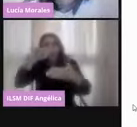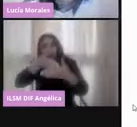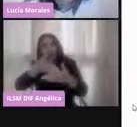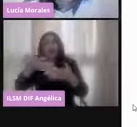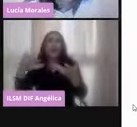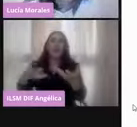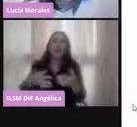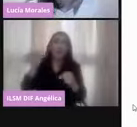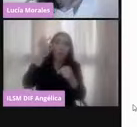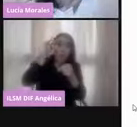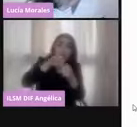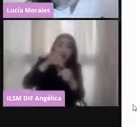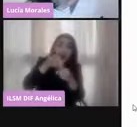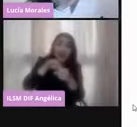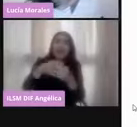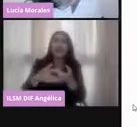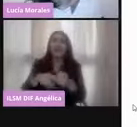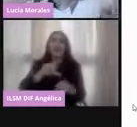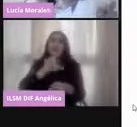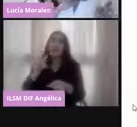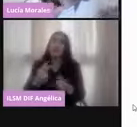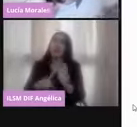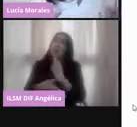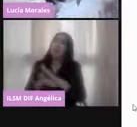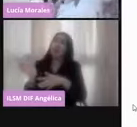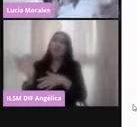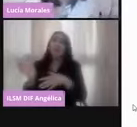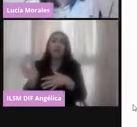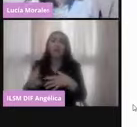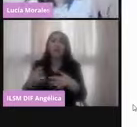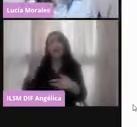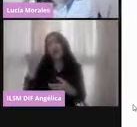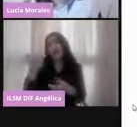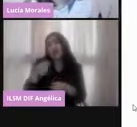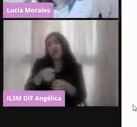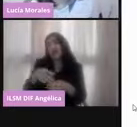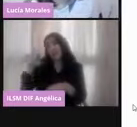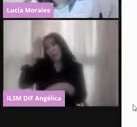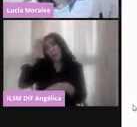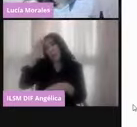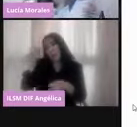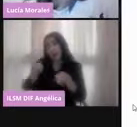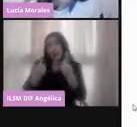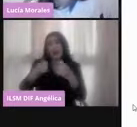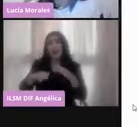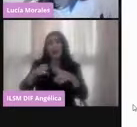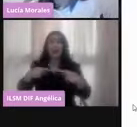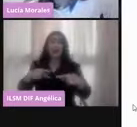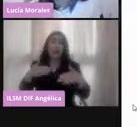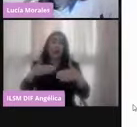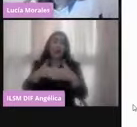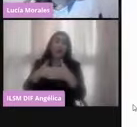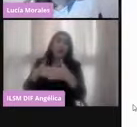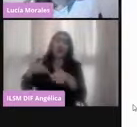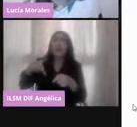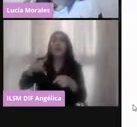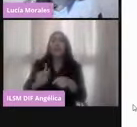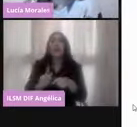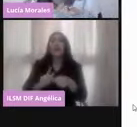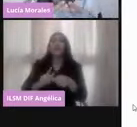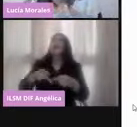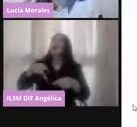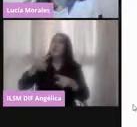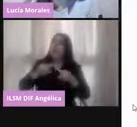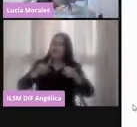ejerzo mi voto y me retiro. Es una concepción minimalista de la ciudadanía. Sin embargo, las y los ciudadanos